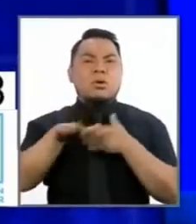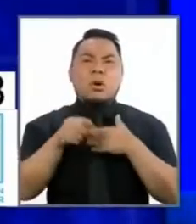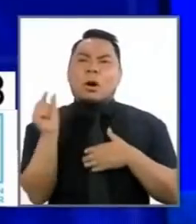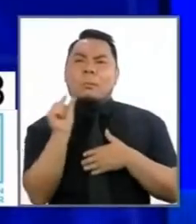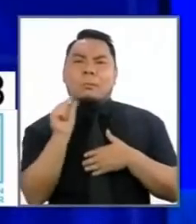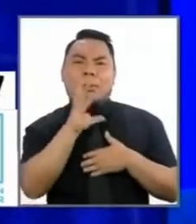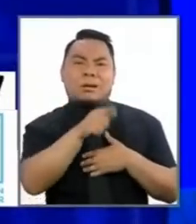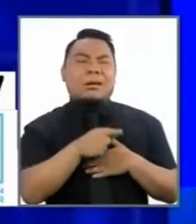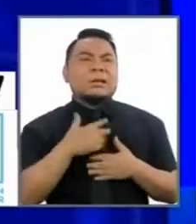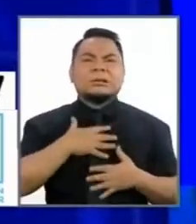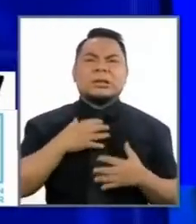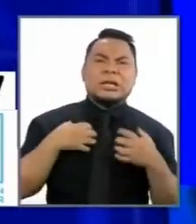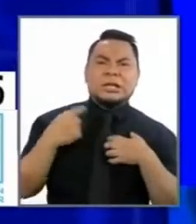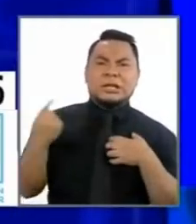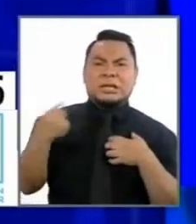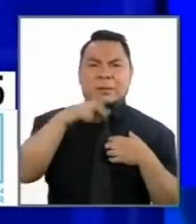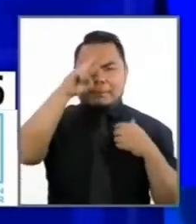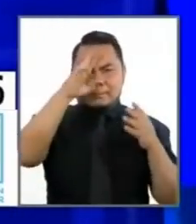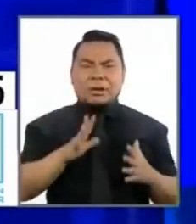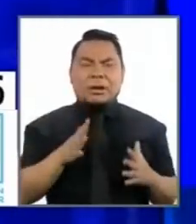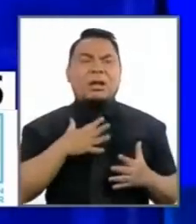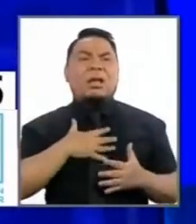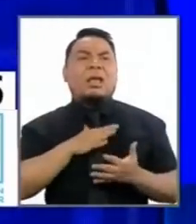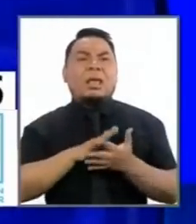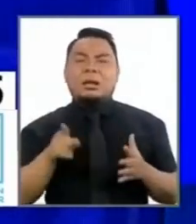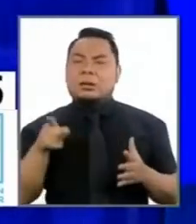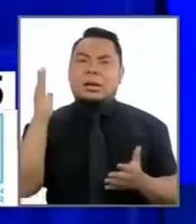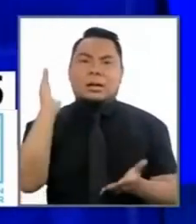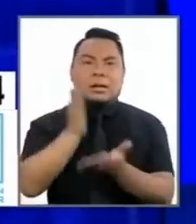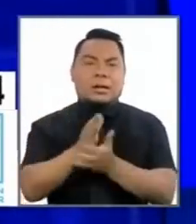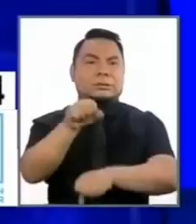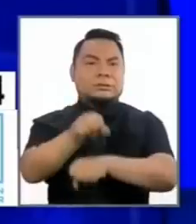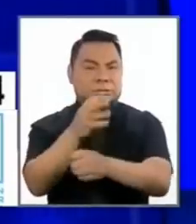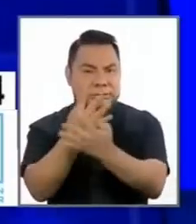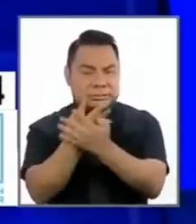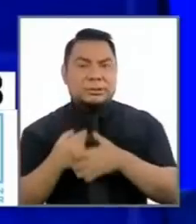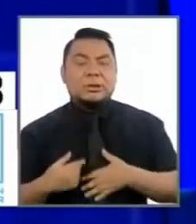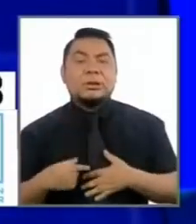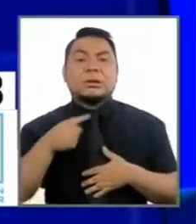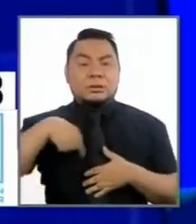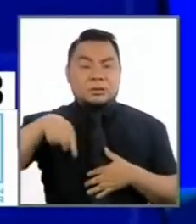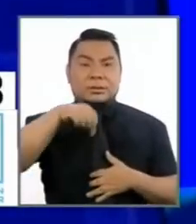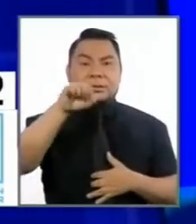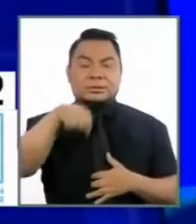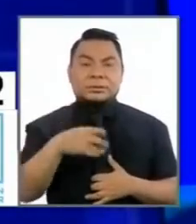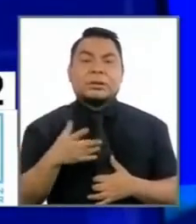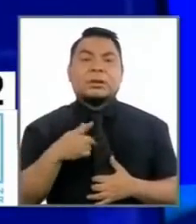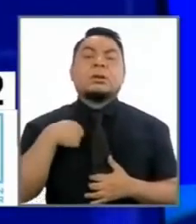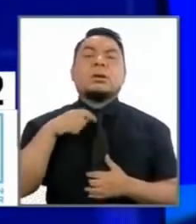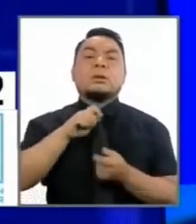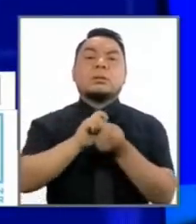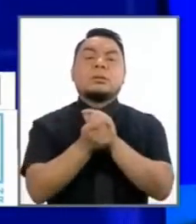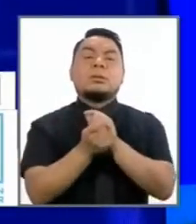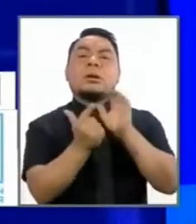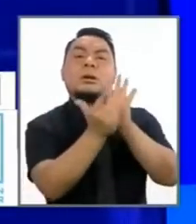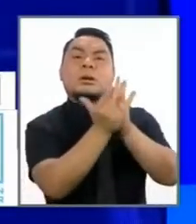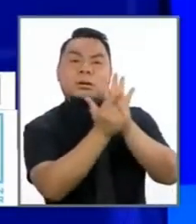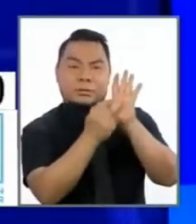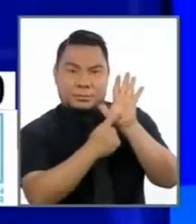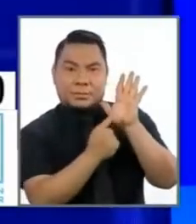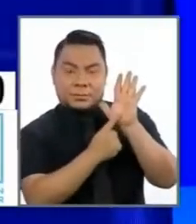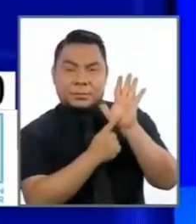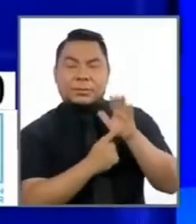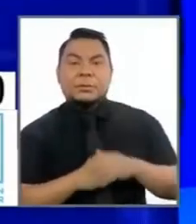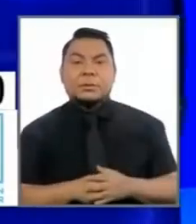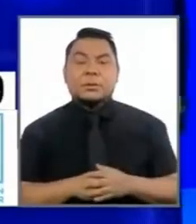menor que quite la paz y tranquilidad tendrá pena de cárcel efectiva para lo cual modificaremos el código penal